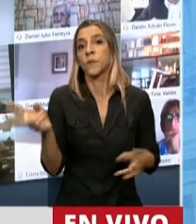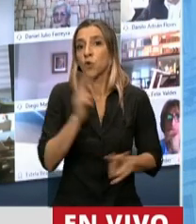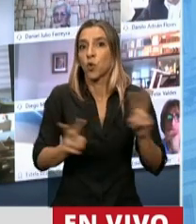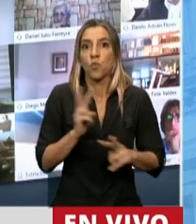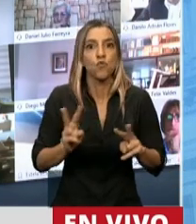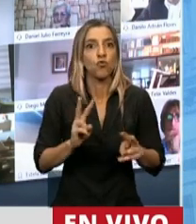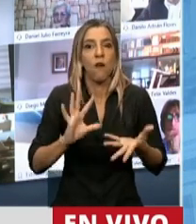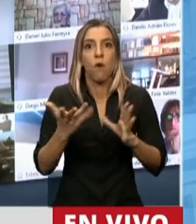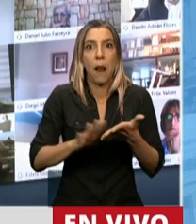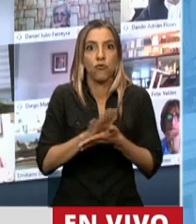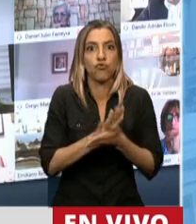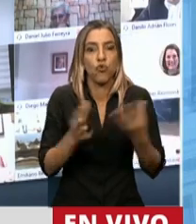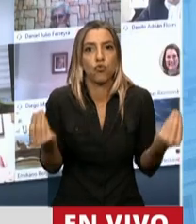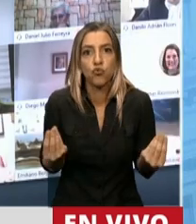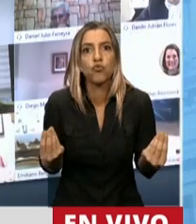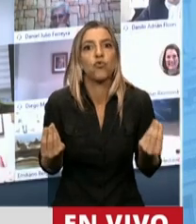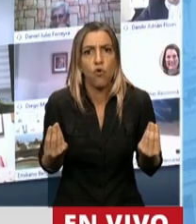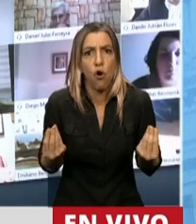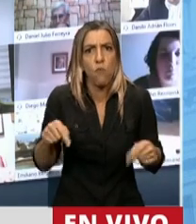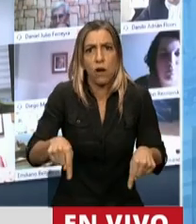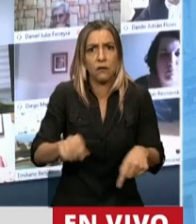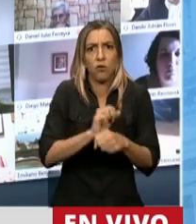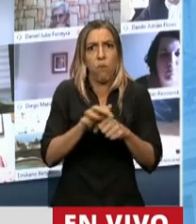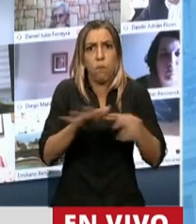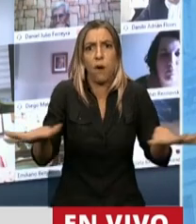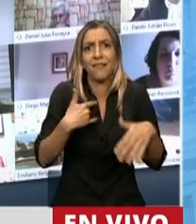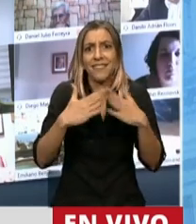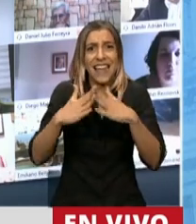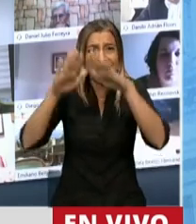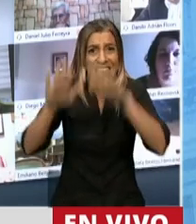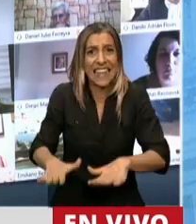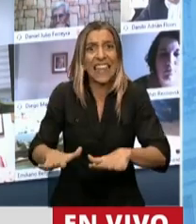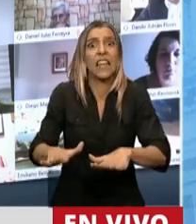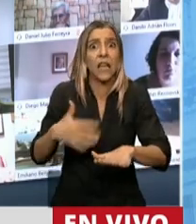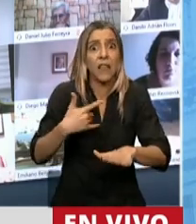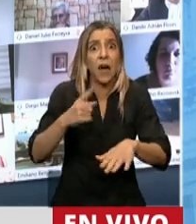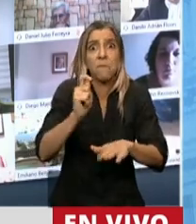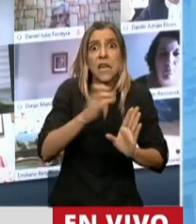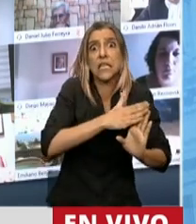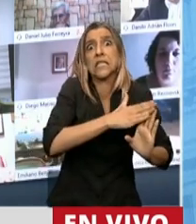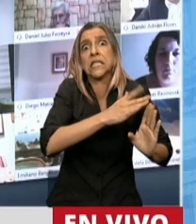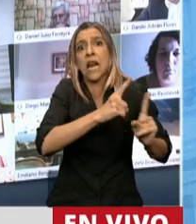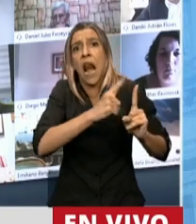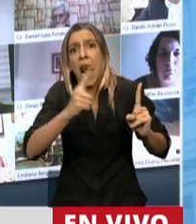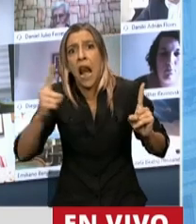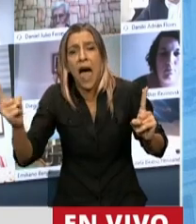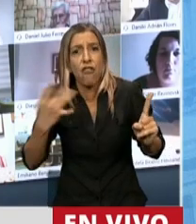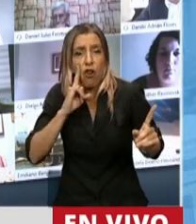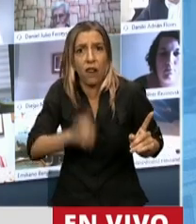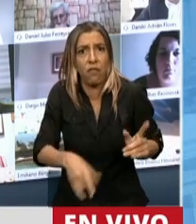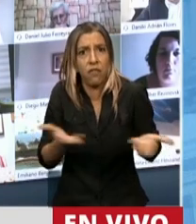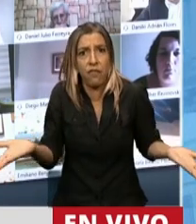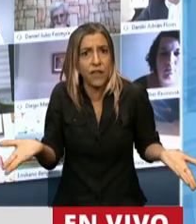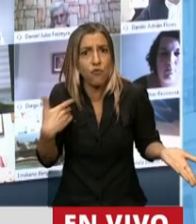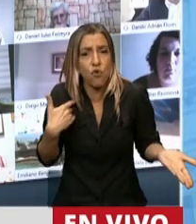Combinamos la cuarentena más larga del mundo con la mayor cantidad de muertos por cada millón de habitantes. Estas restricciones absurdas no han dado